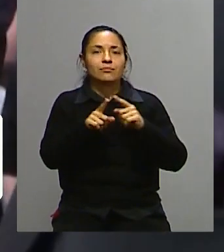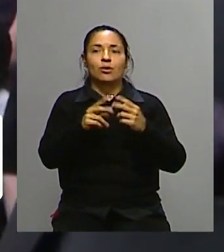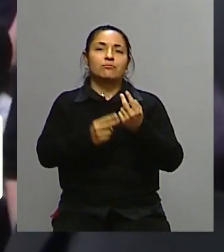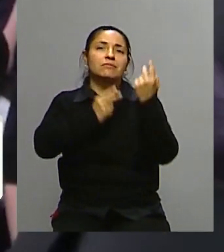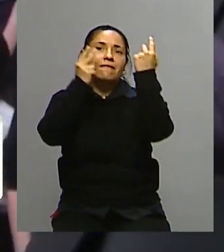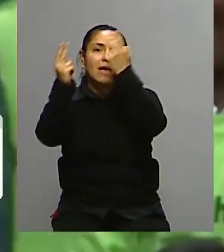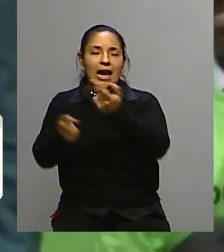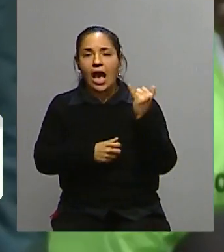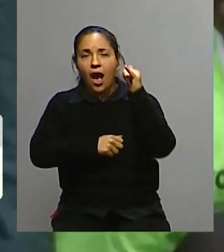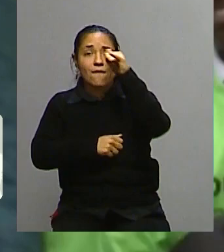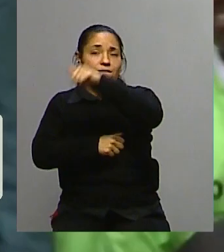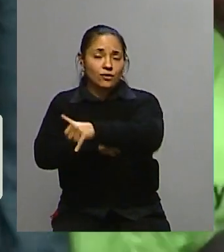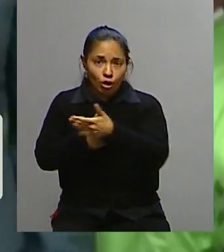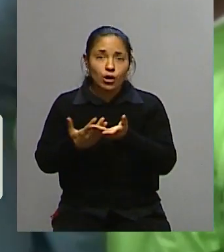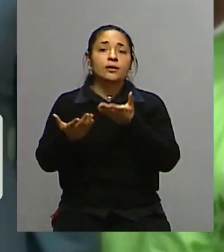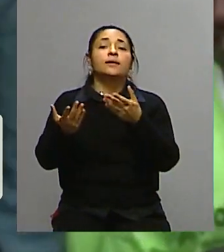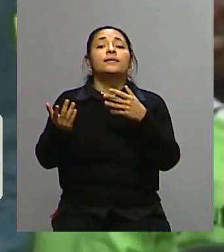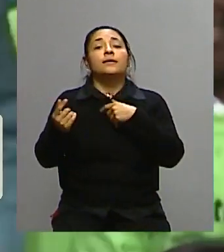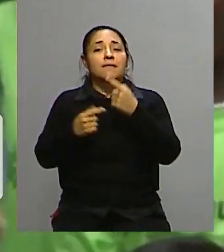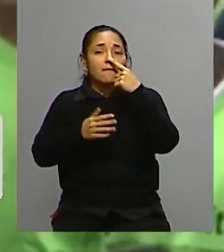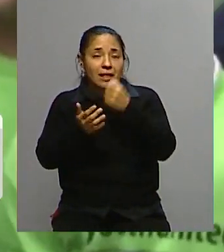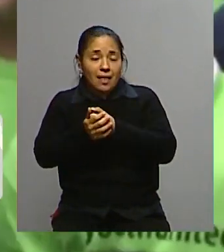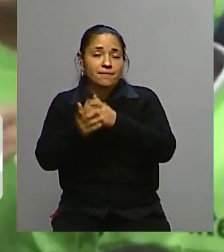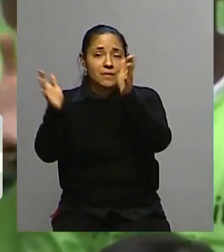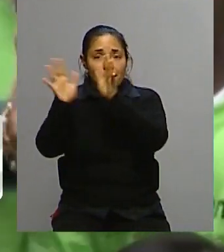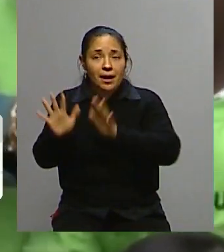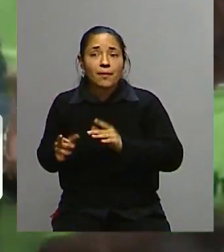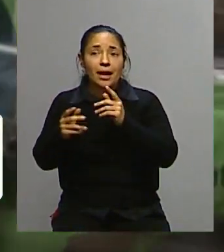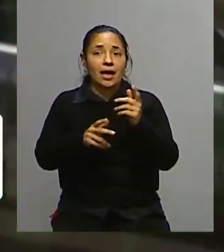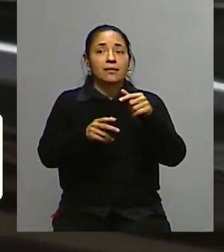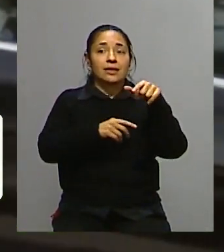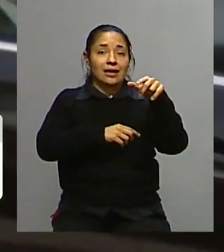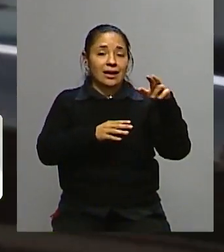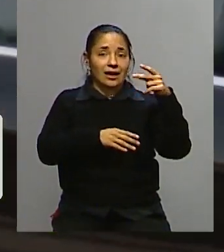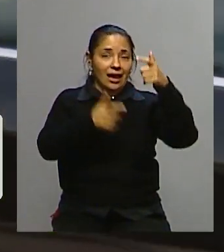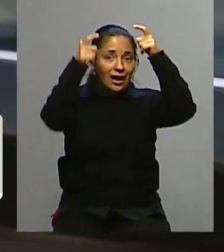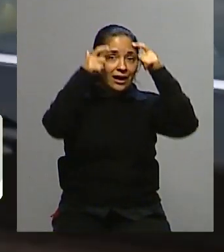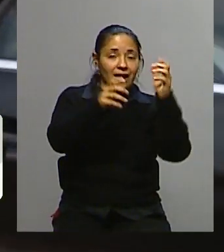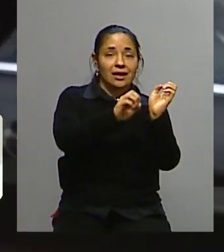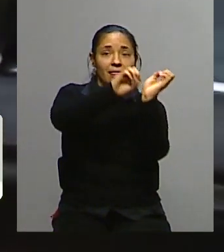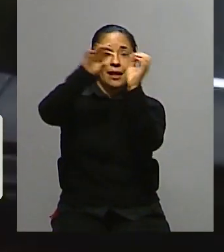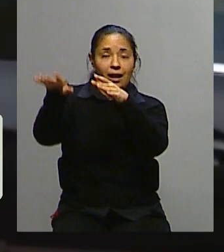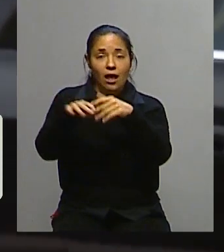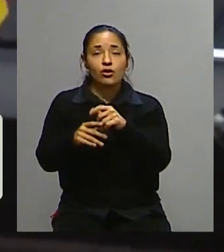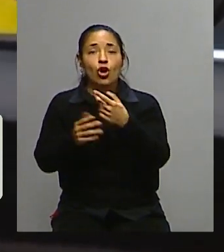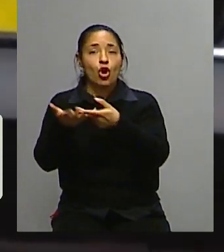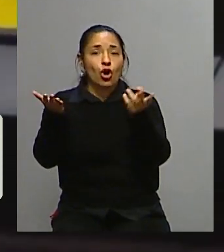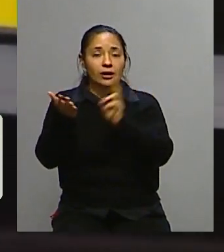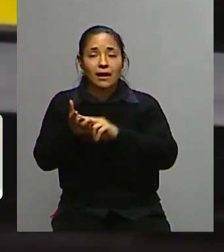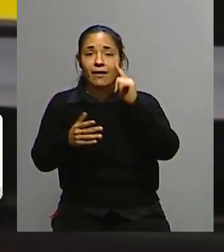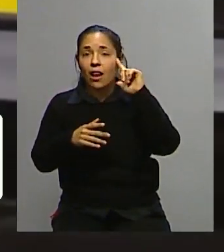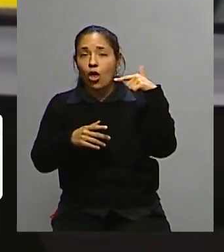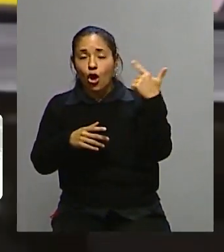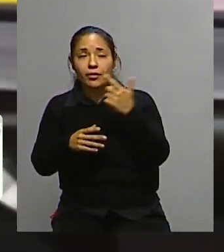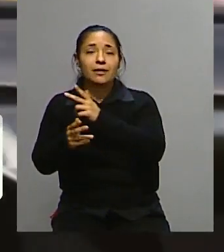los preparativos finales para el traslado de la reina, después iba a tener que volver a viajar a Londres. Entonces, tiene